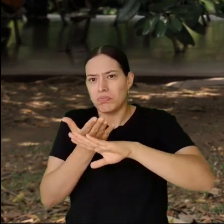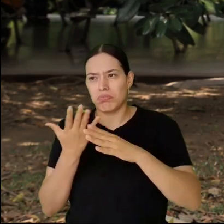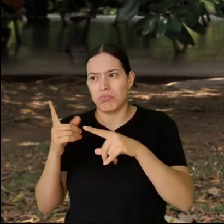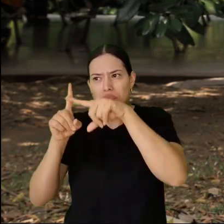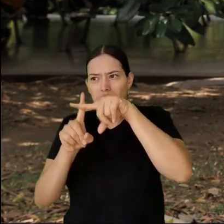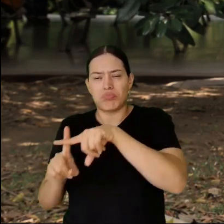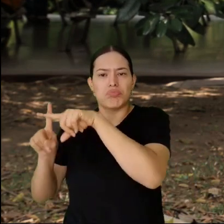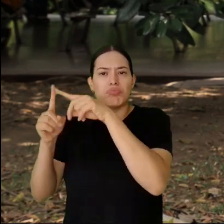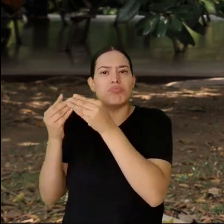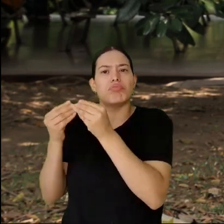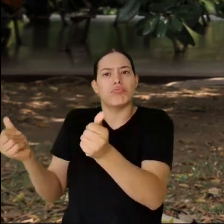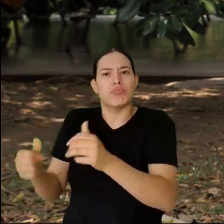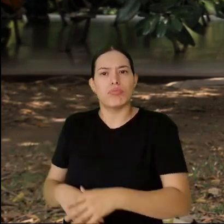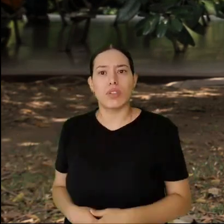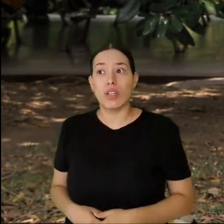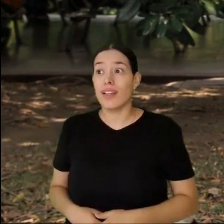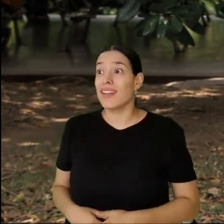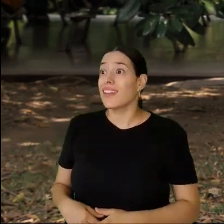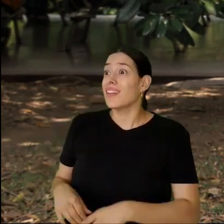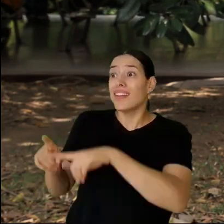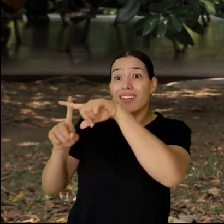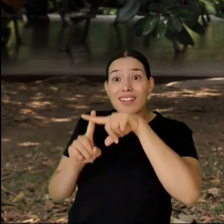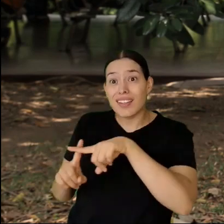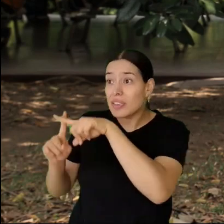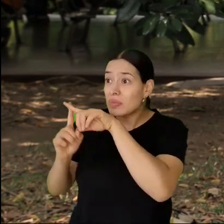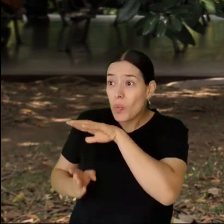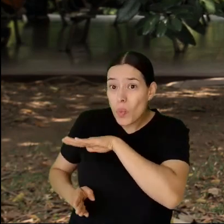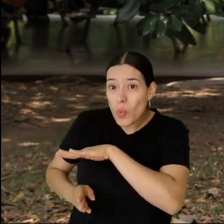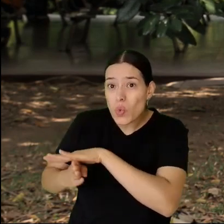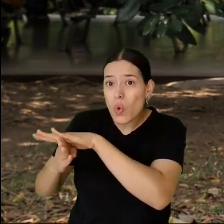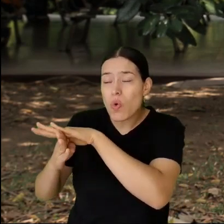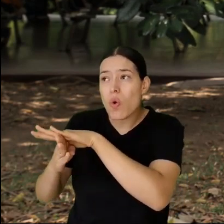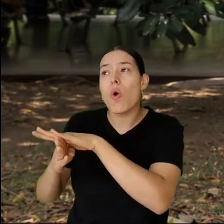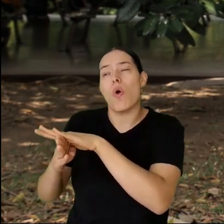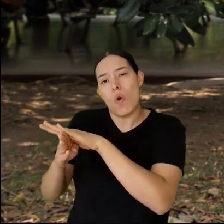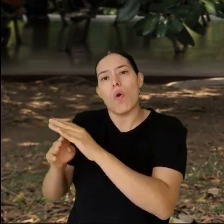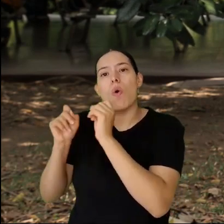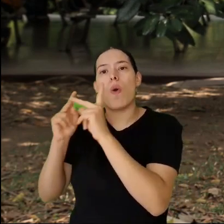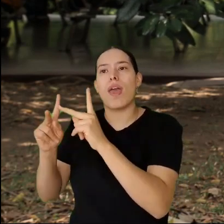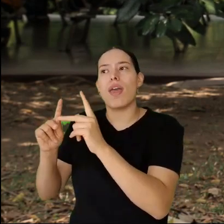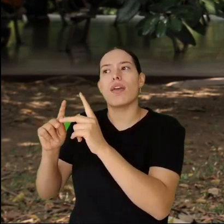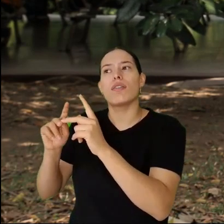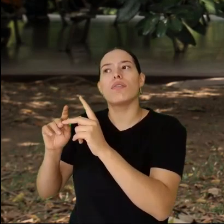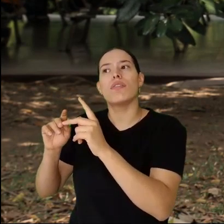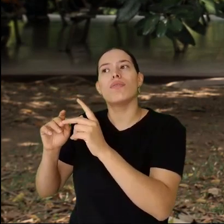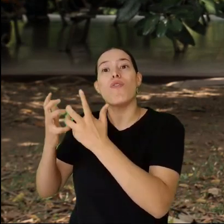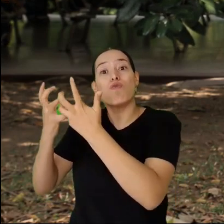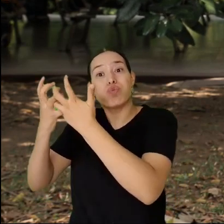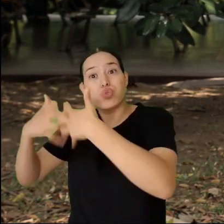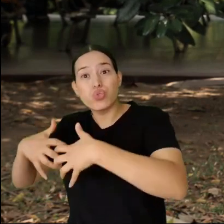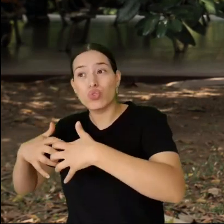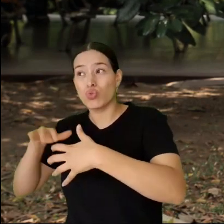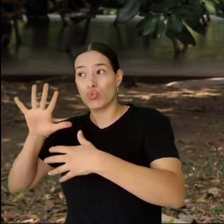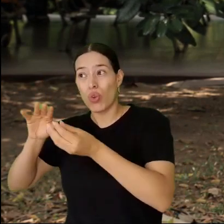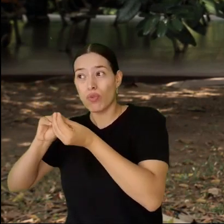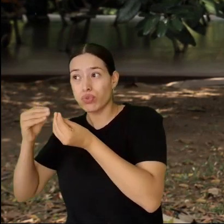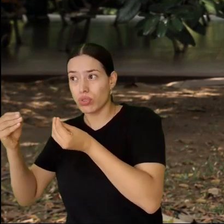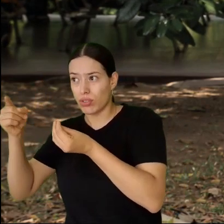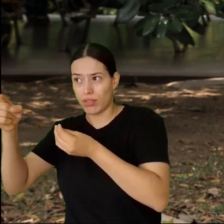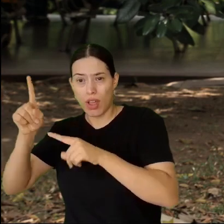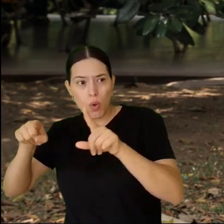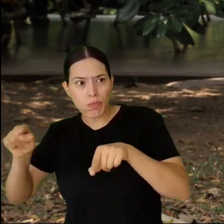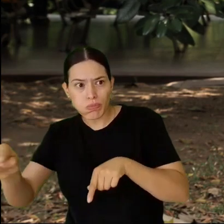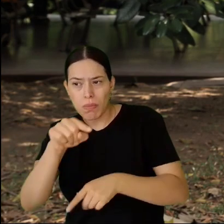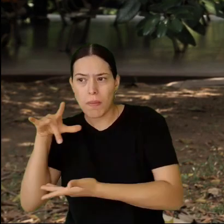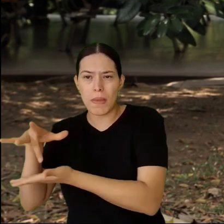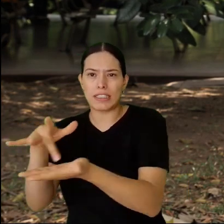es de que desaparezca y si no desaparezca por lo menos en muchas de sus funciones que no tengan ninguna participación.